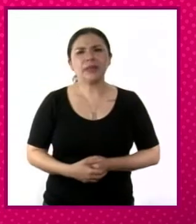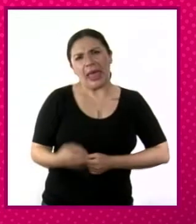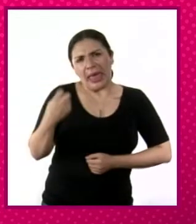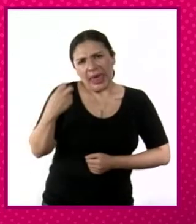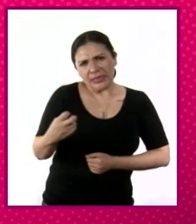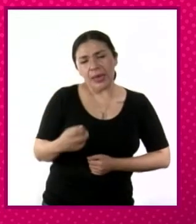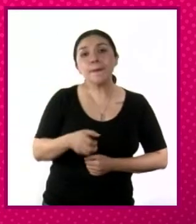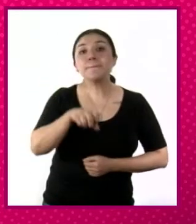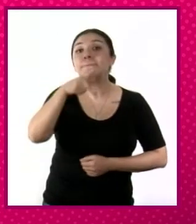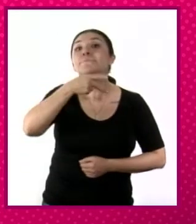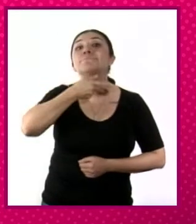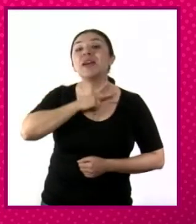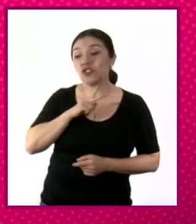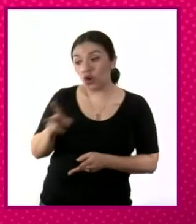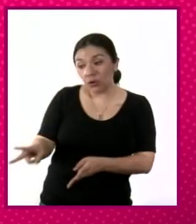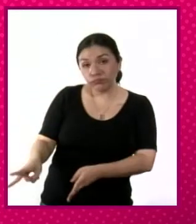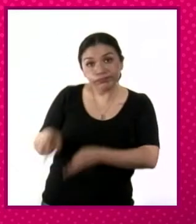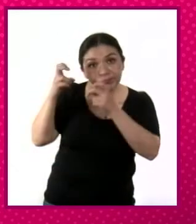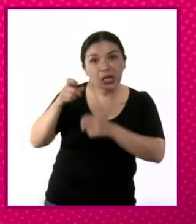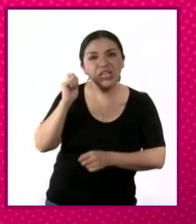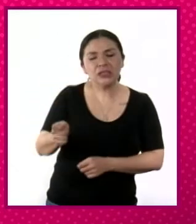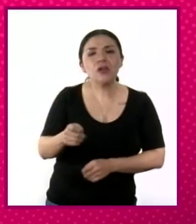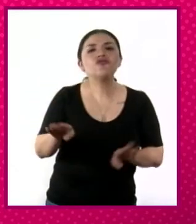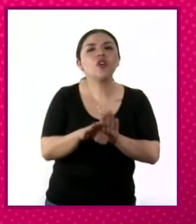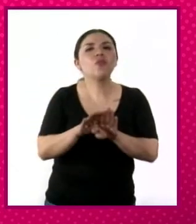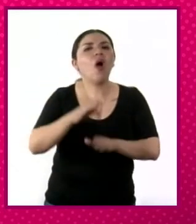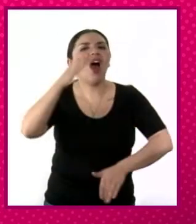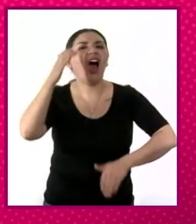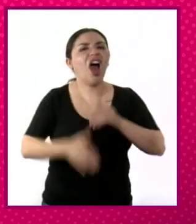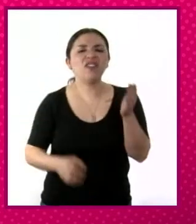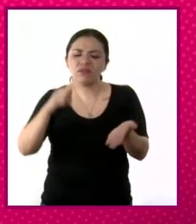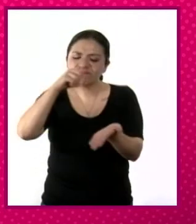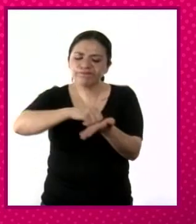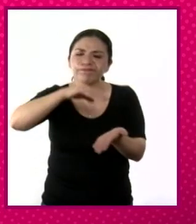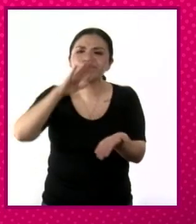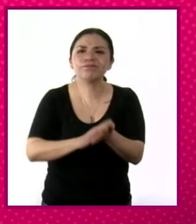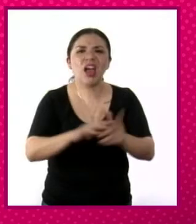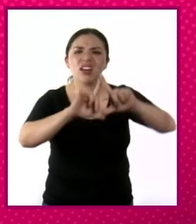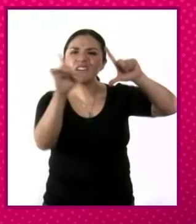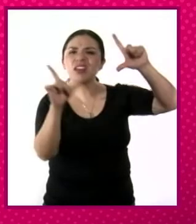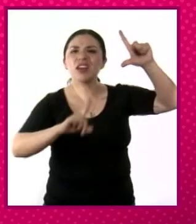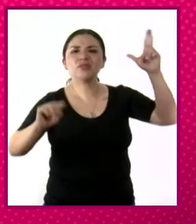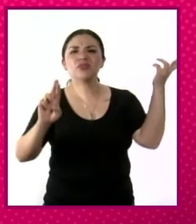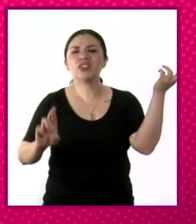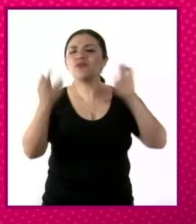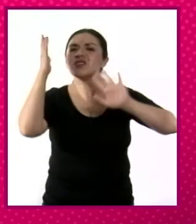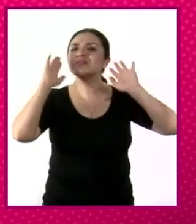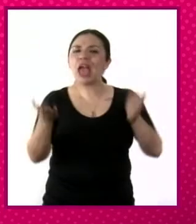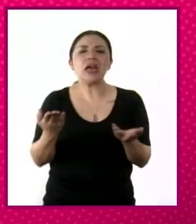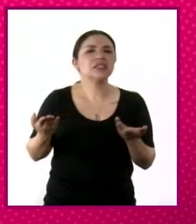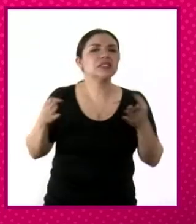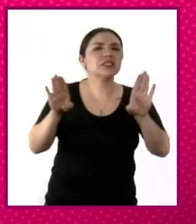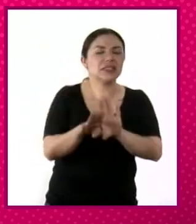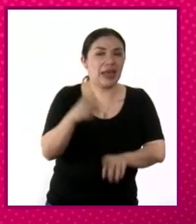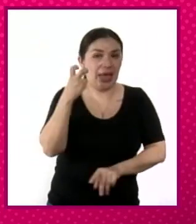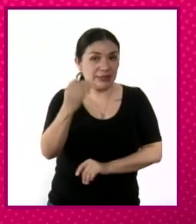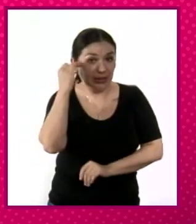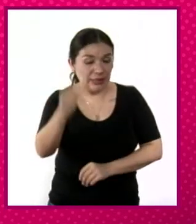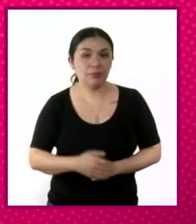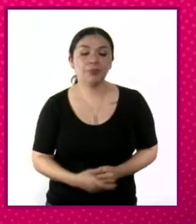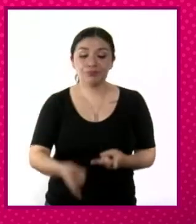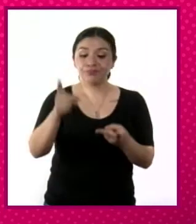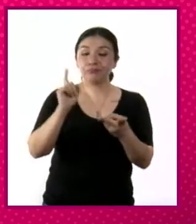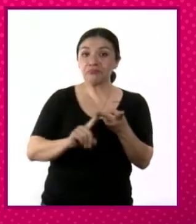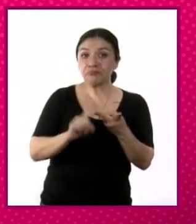expropiación petrolera, culmina el nacionalismo revolucionario. Es el cierre de una etapa. Por el otro lado,